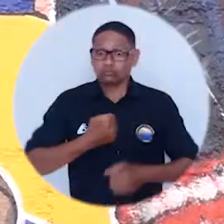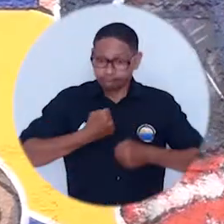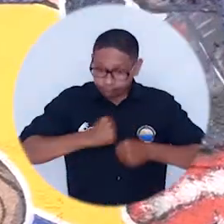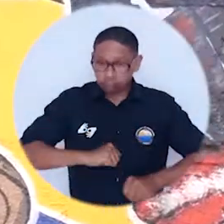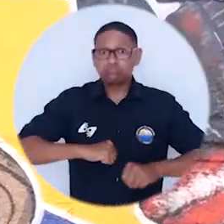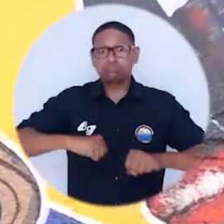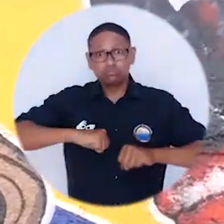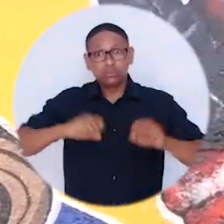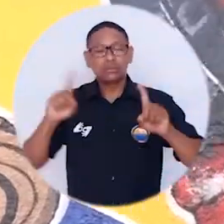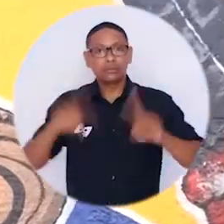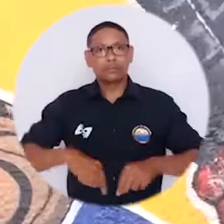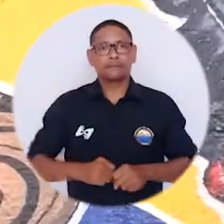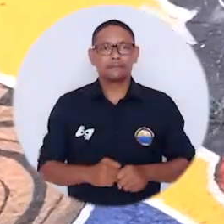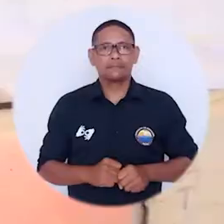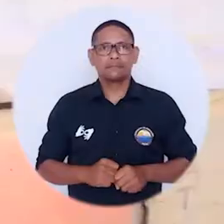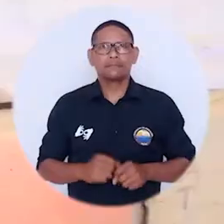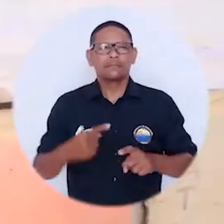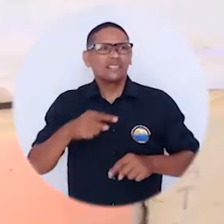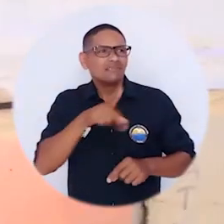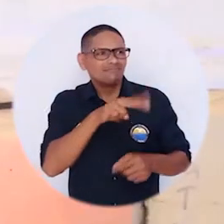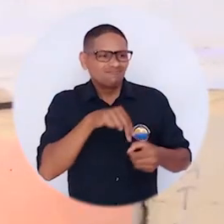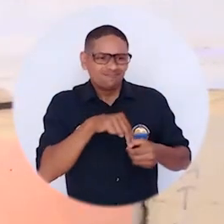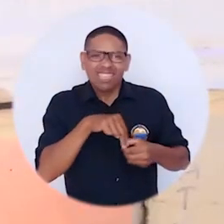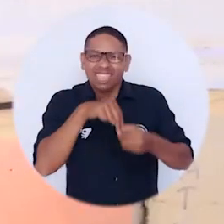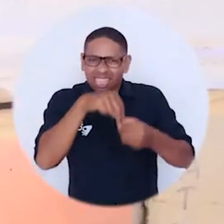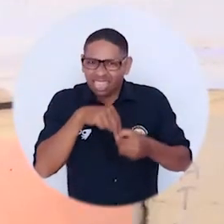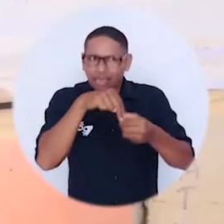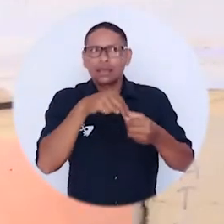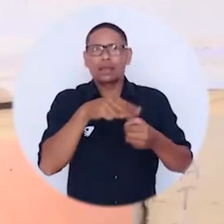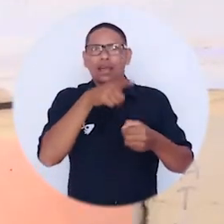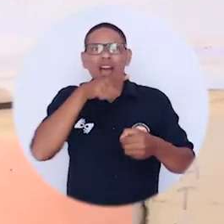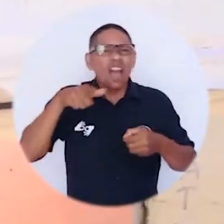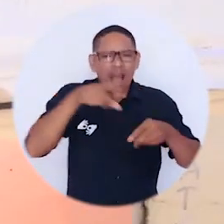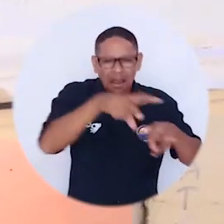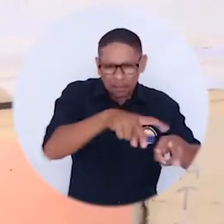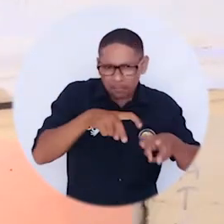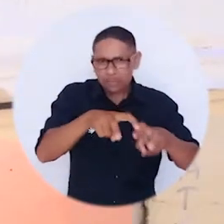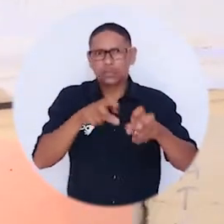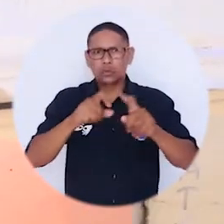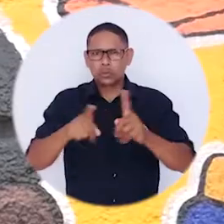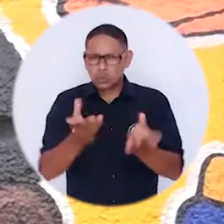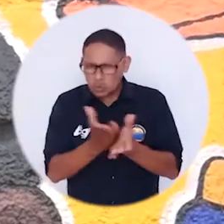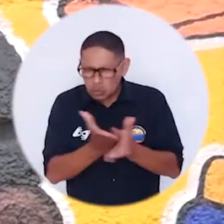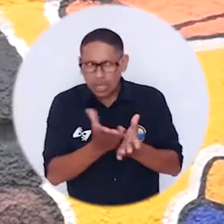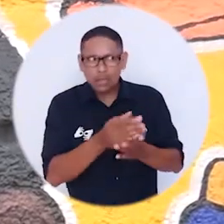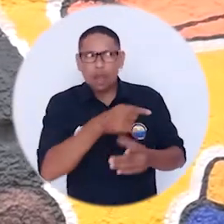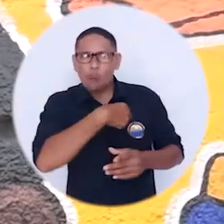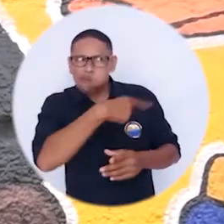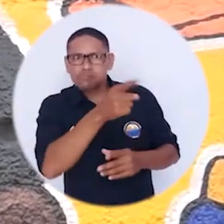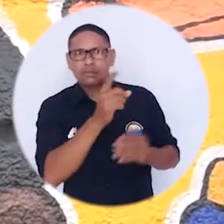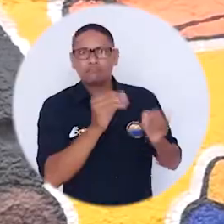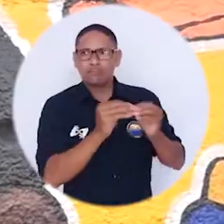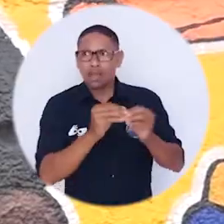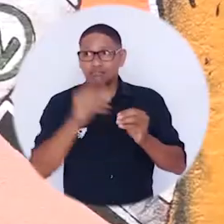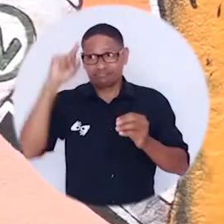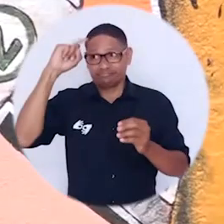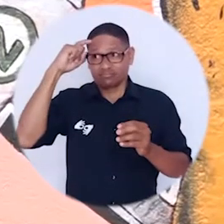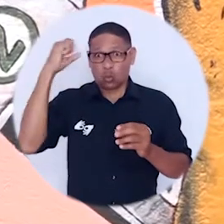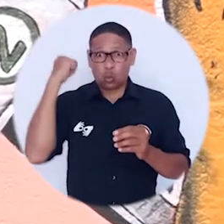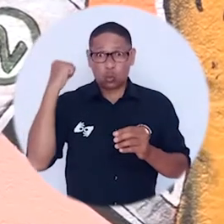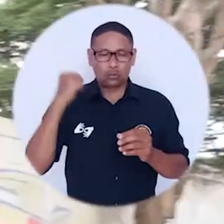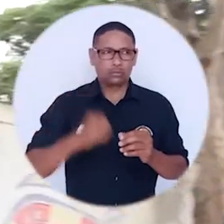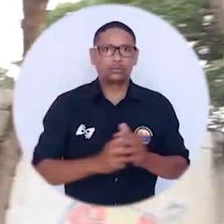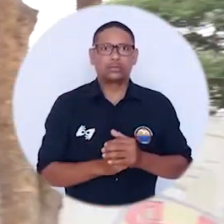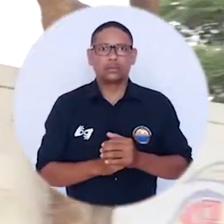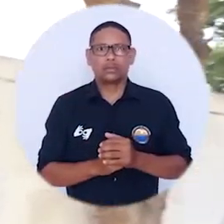tema, que como estudiantes también luchamos. Tenemos imágenes de los indígenas, del campesino, del estudiante y la furia que están recibiendo